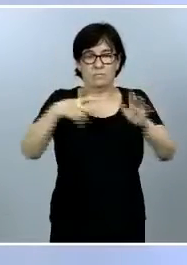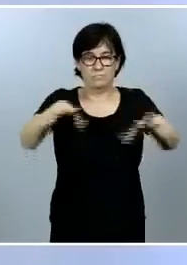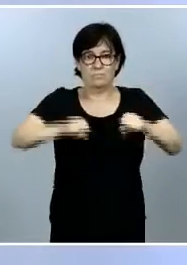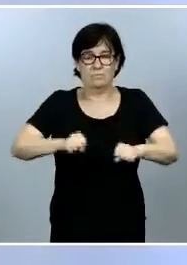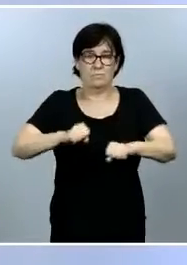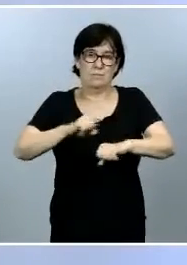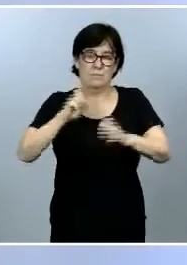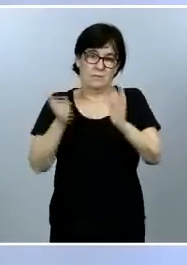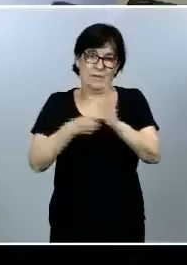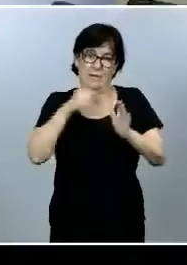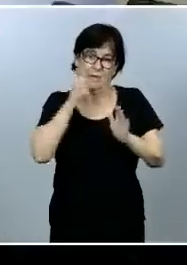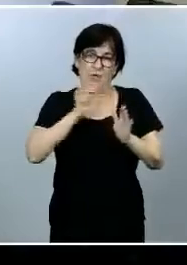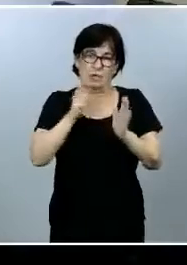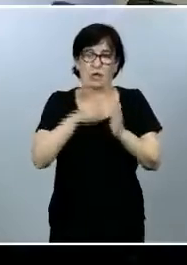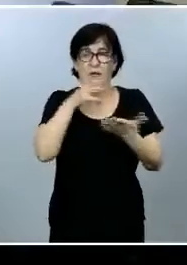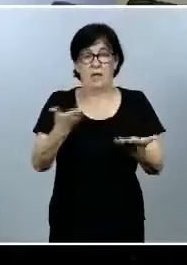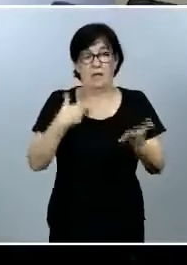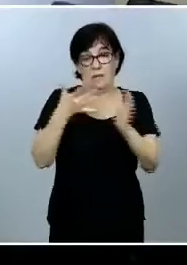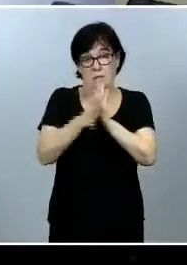Pregunta del diario El Mundo